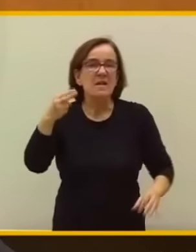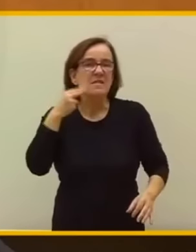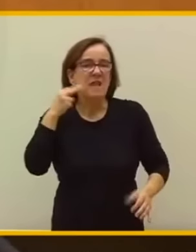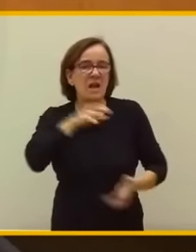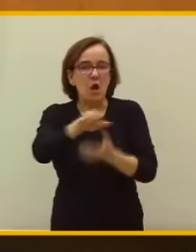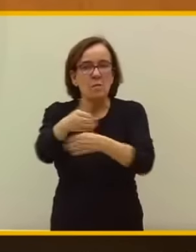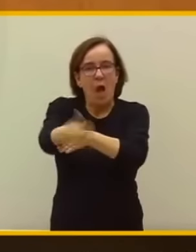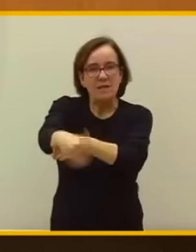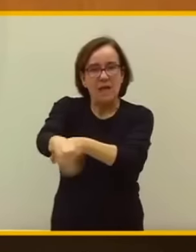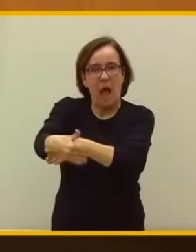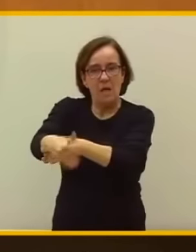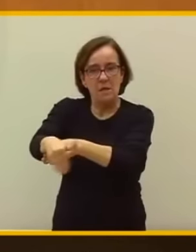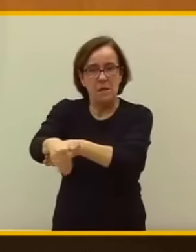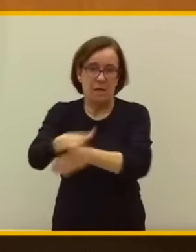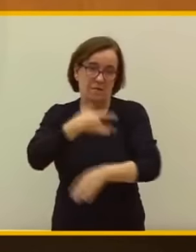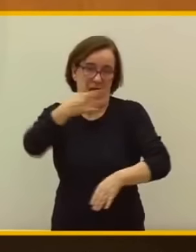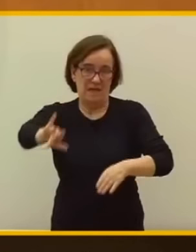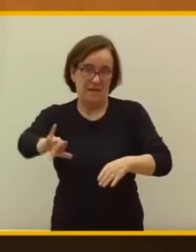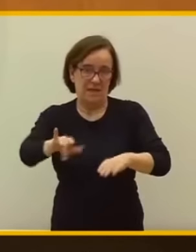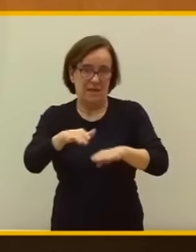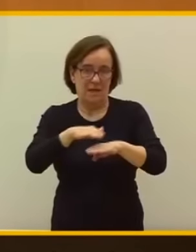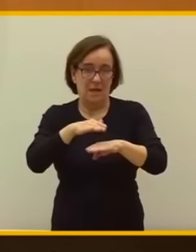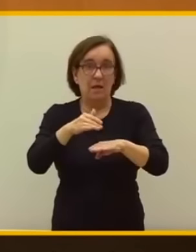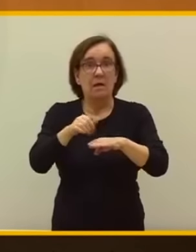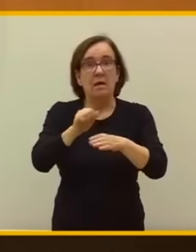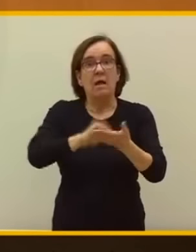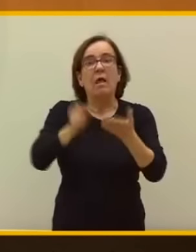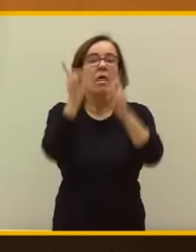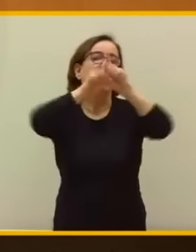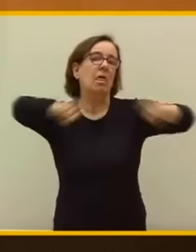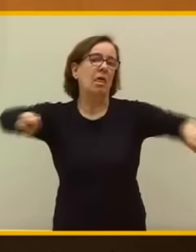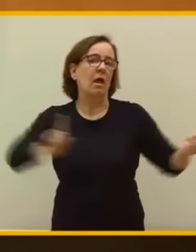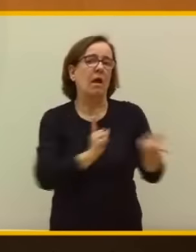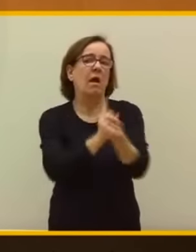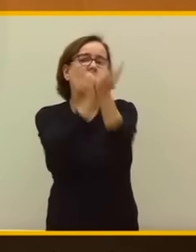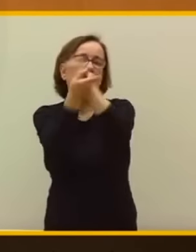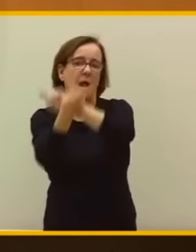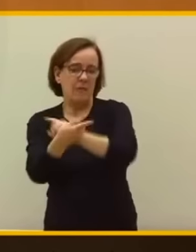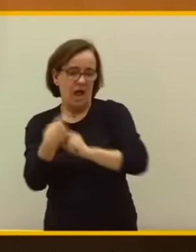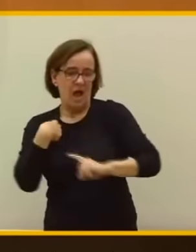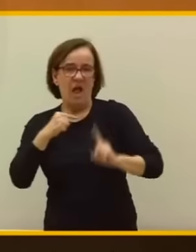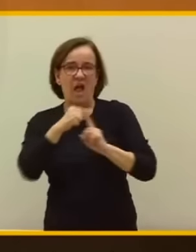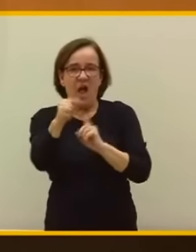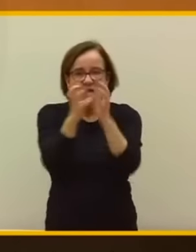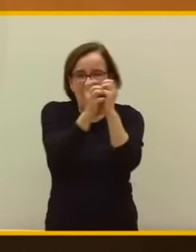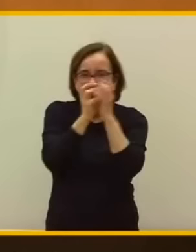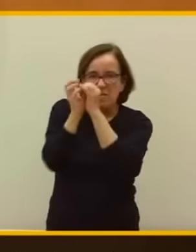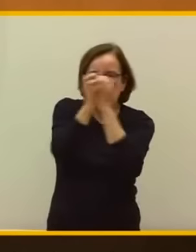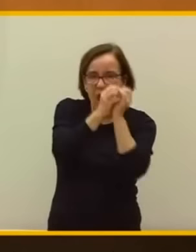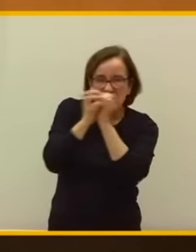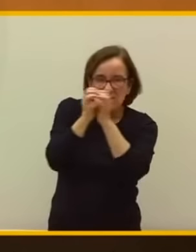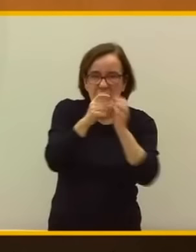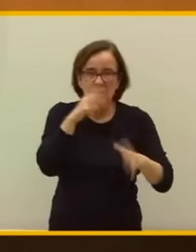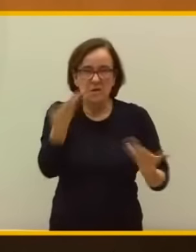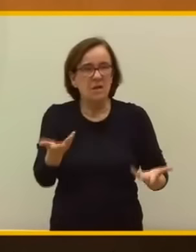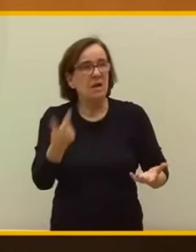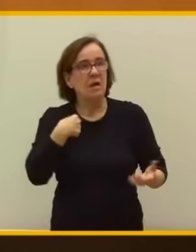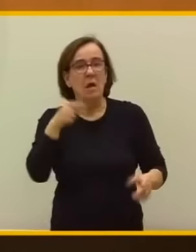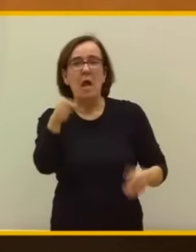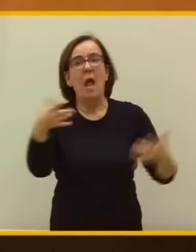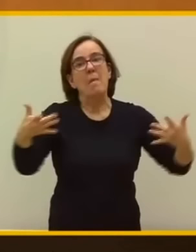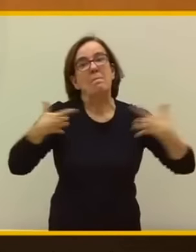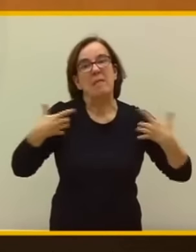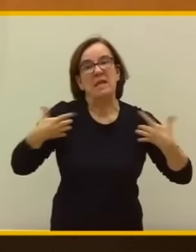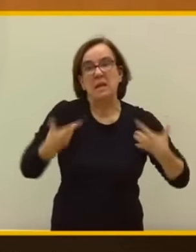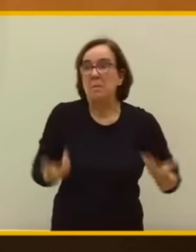callejero que van a amnistiar. Y ahora vienen a tergiversar nuestro mensaje, a tacharnos de conspiracionistas y a señalarse como víctimas no